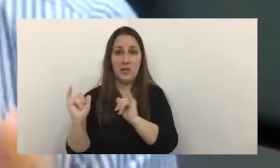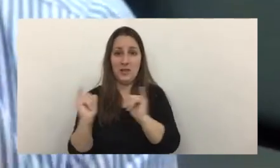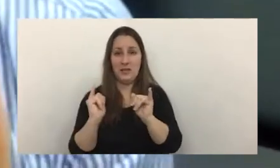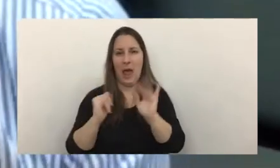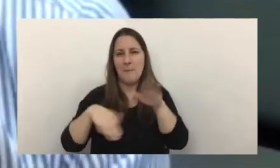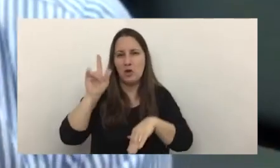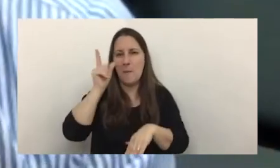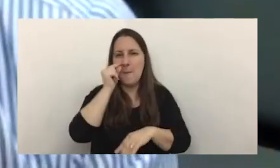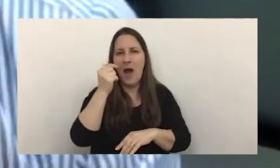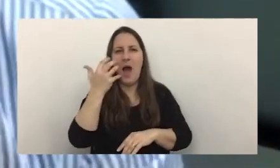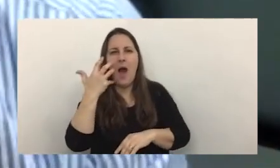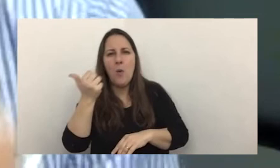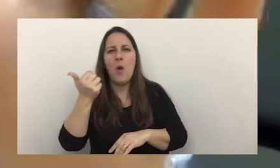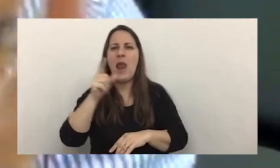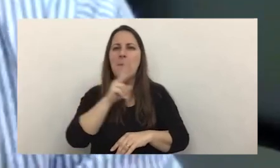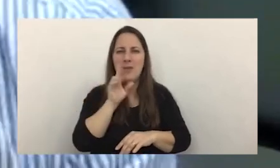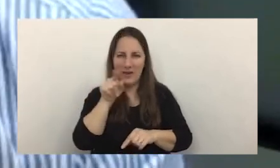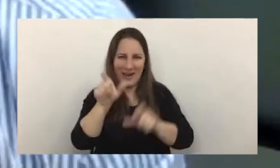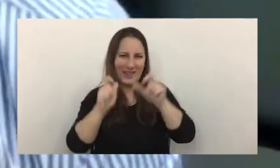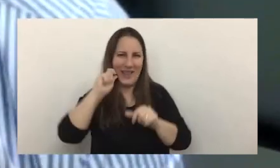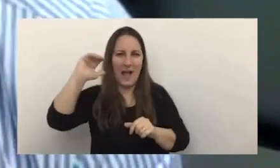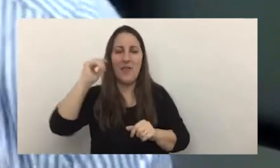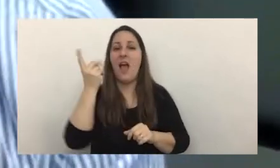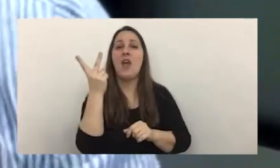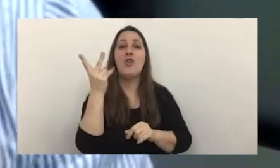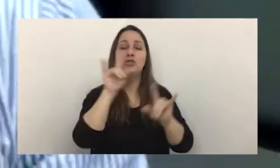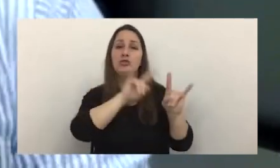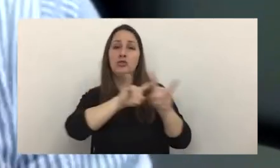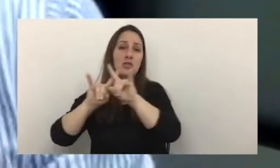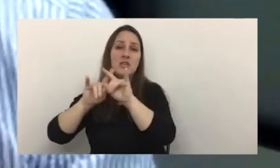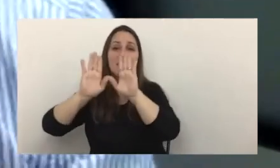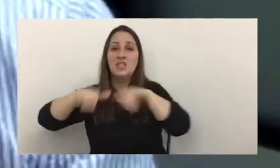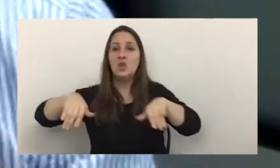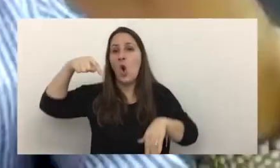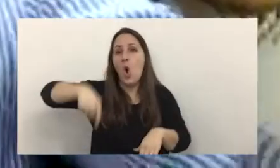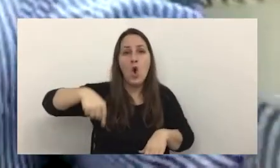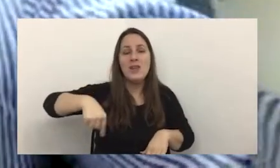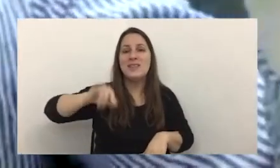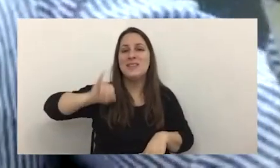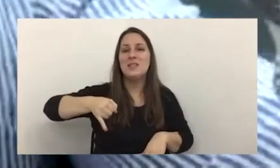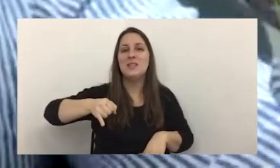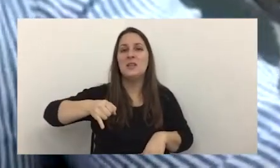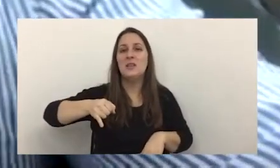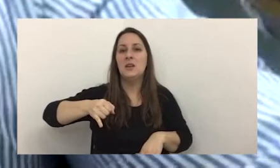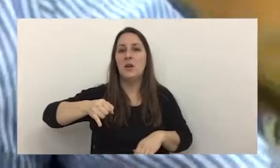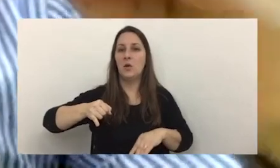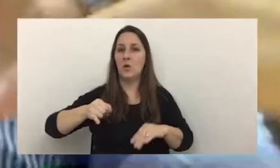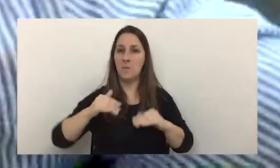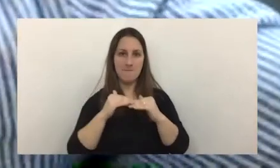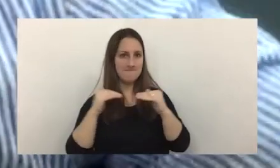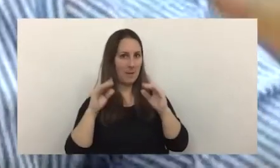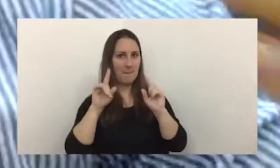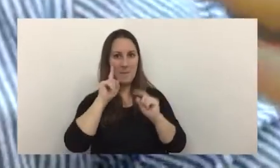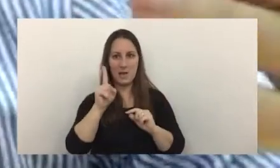papás abuelos tíos padrinos hay dos plataformas que los chicos están usando que nosotros decimos están bajo la línea de flotación